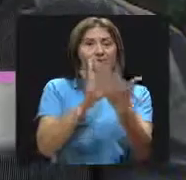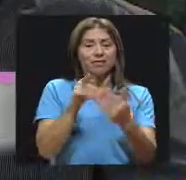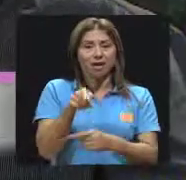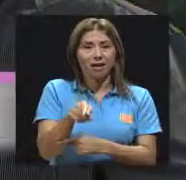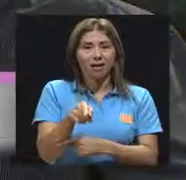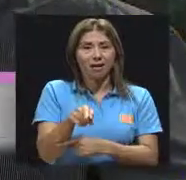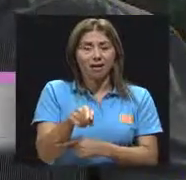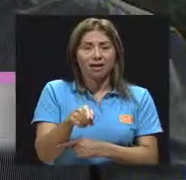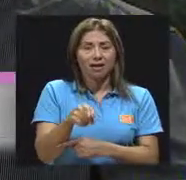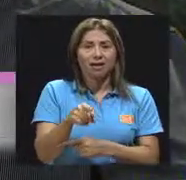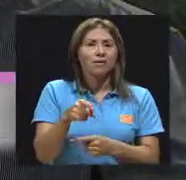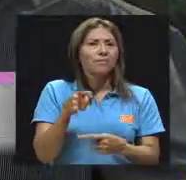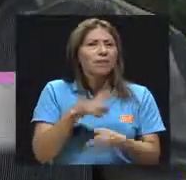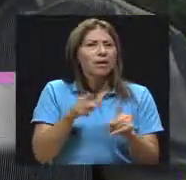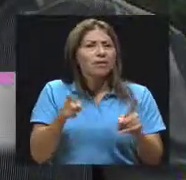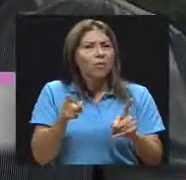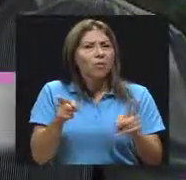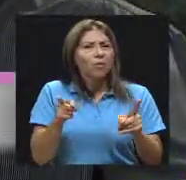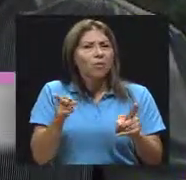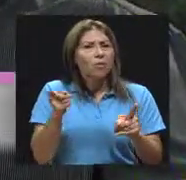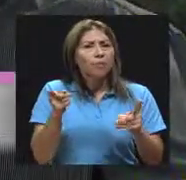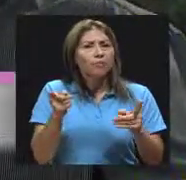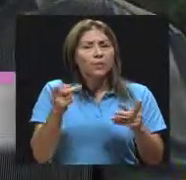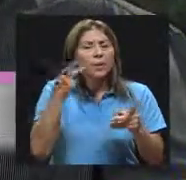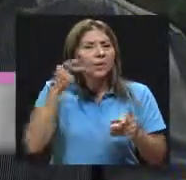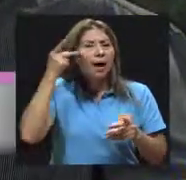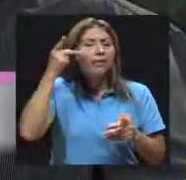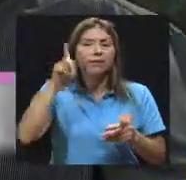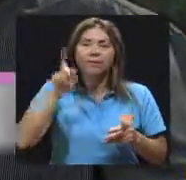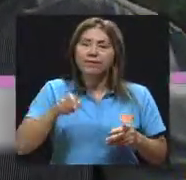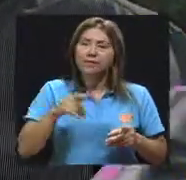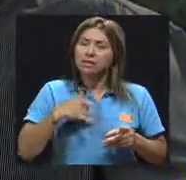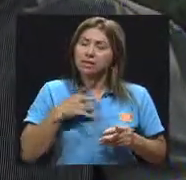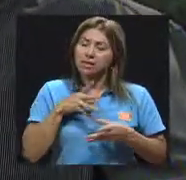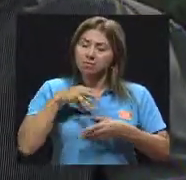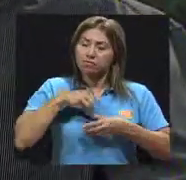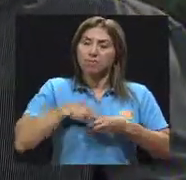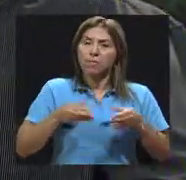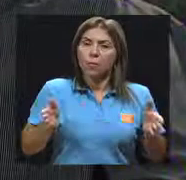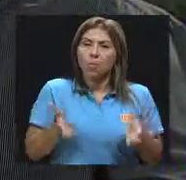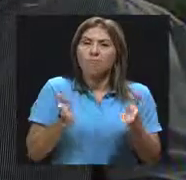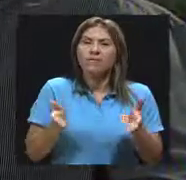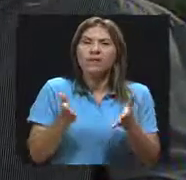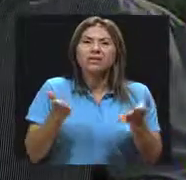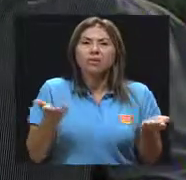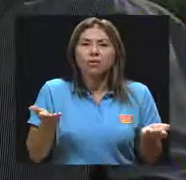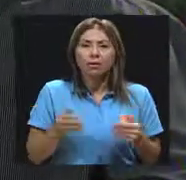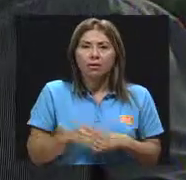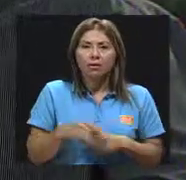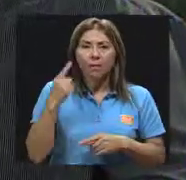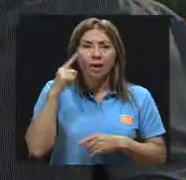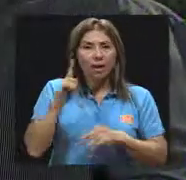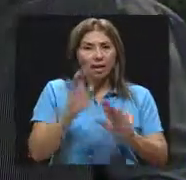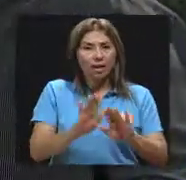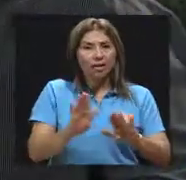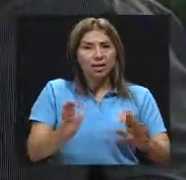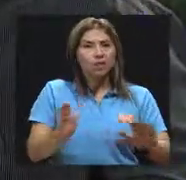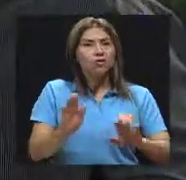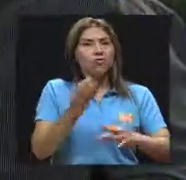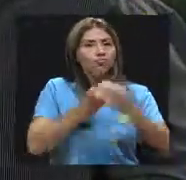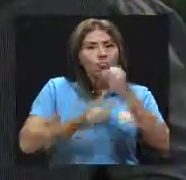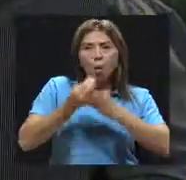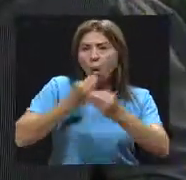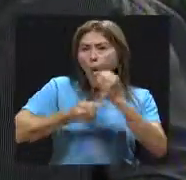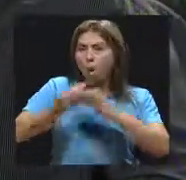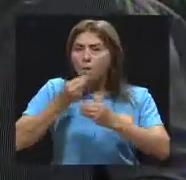bien, ¿cómo debería ser esa motivación que deberían tener los padres para que el niño se alimente, para que coma más saludable y